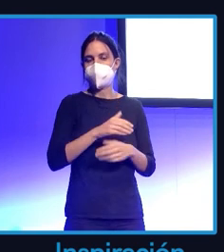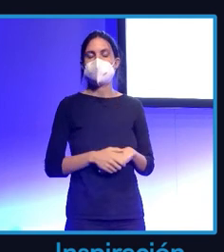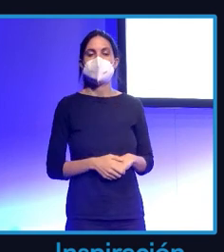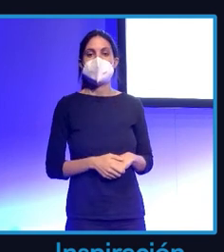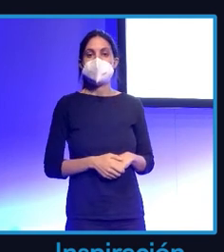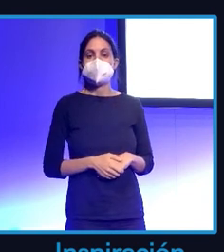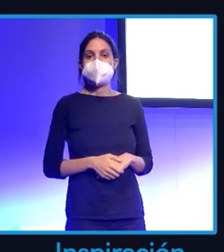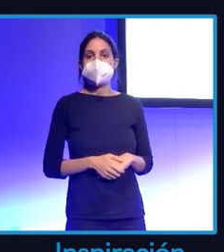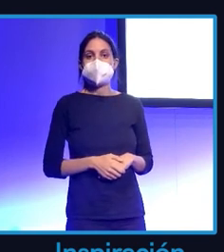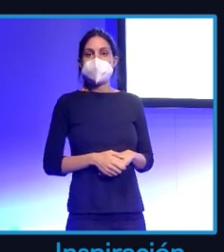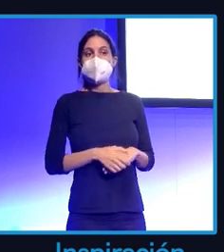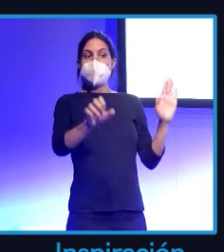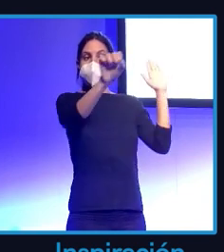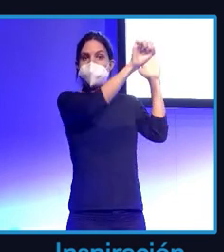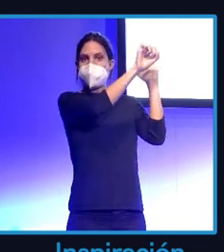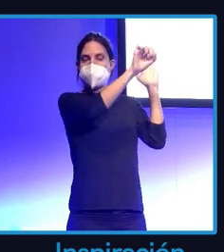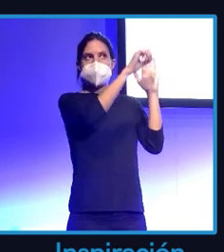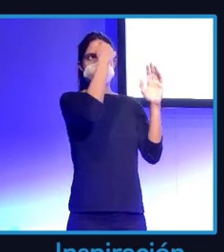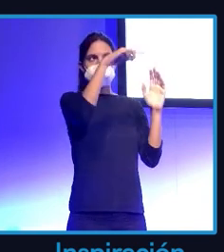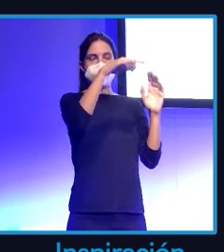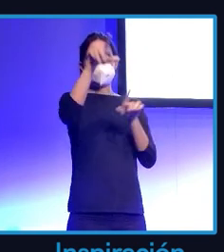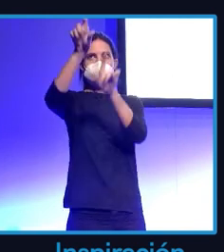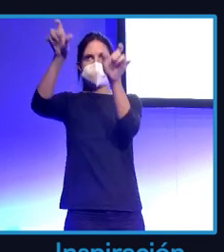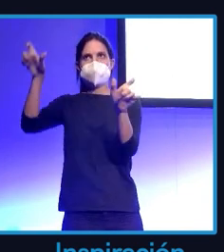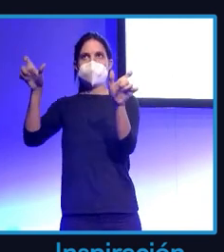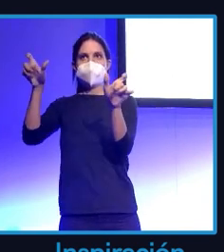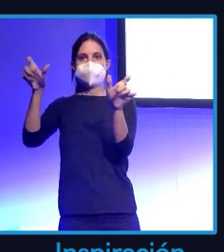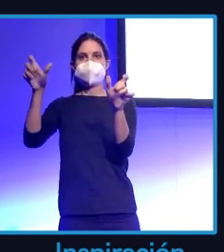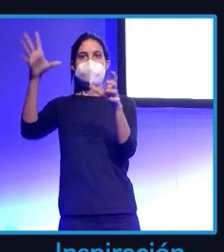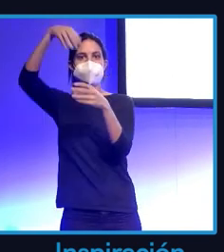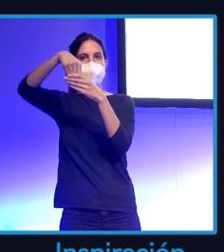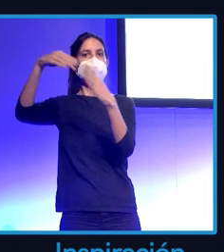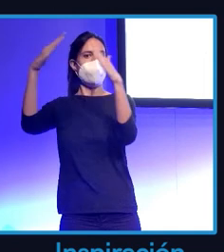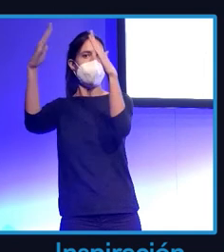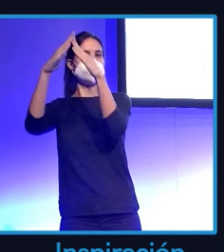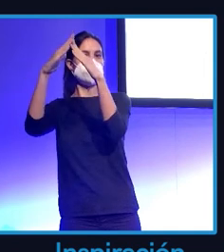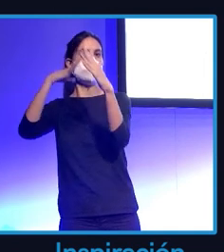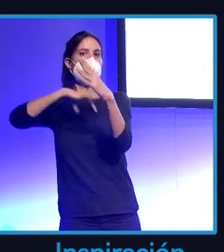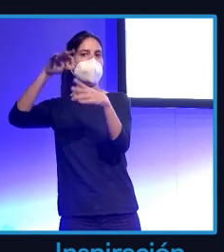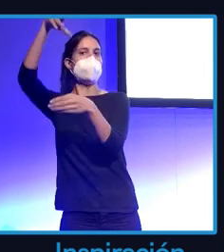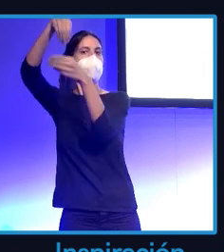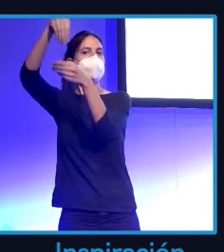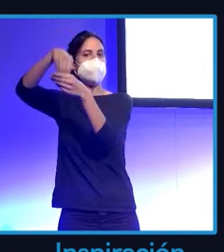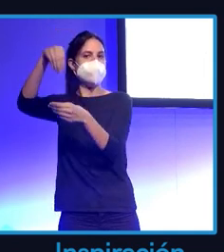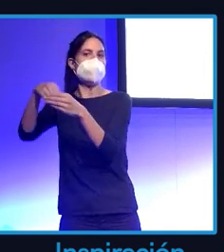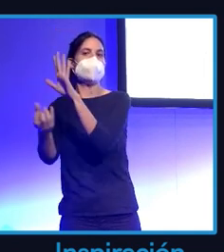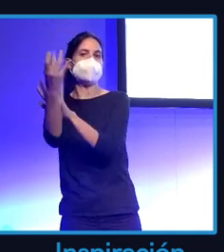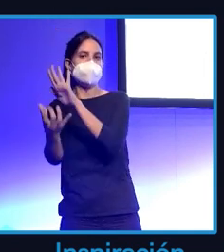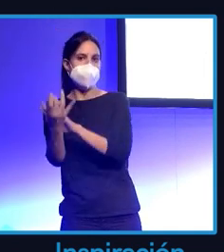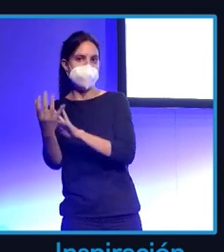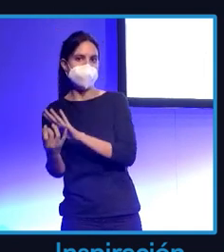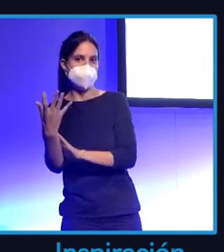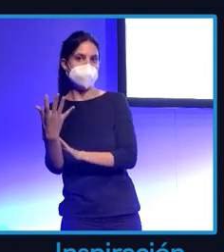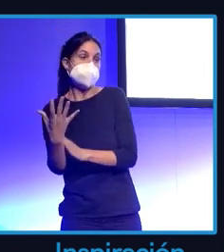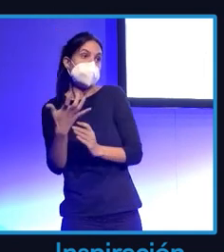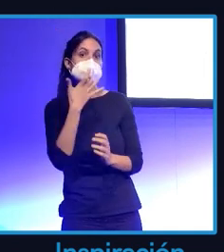ese push de gente que estuviese en su casa creando contenido que las marcas quisieran porque no se podía salir de casa para nada ni